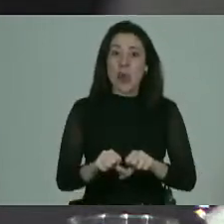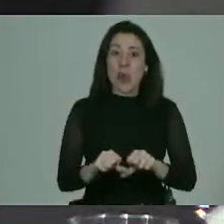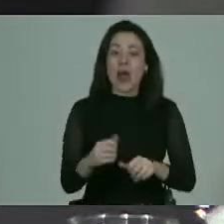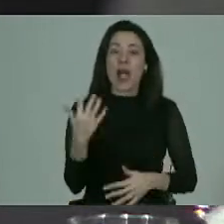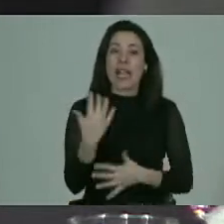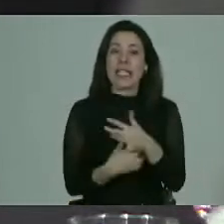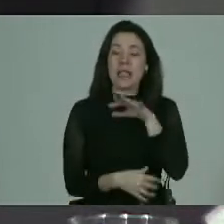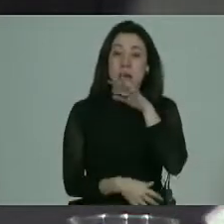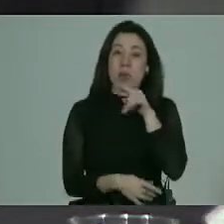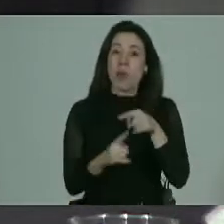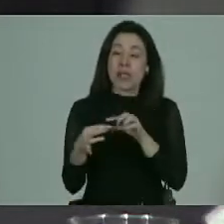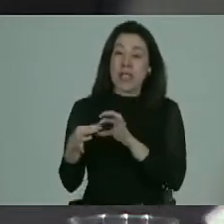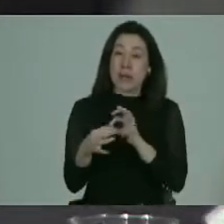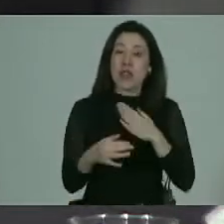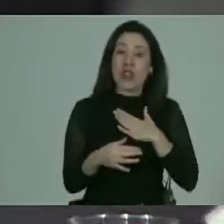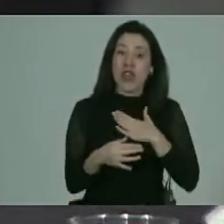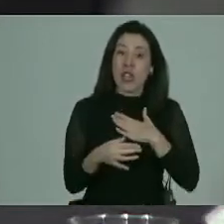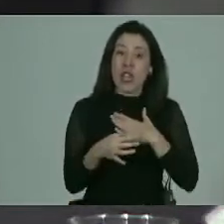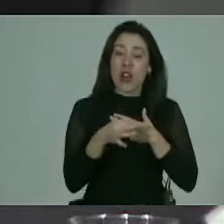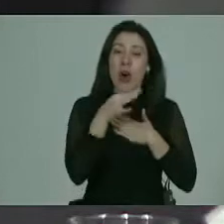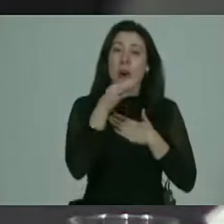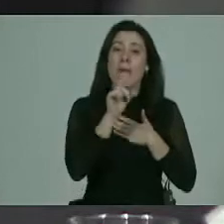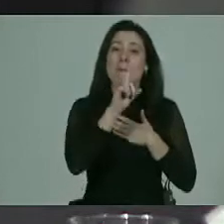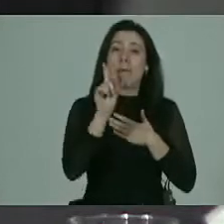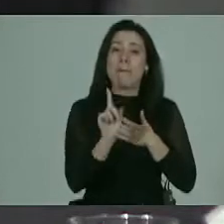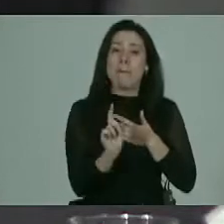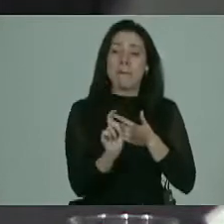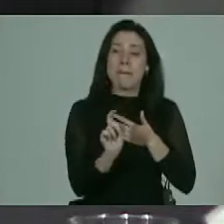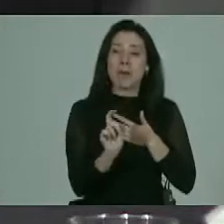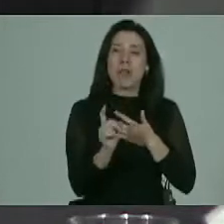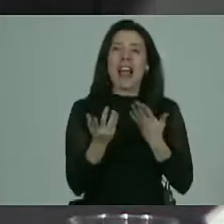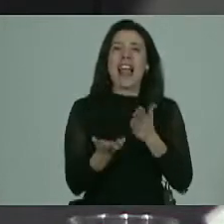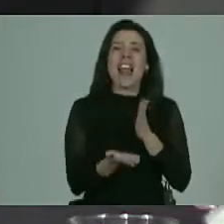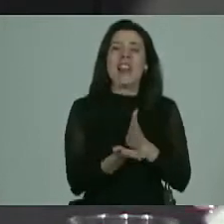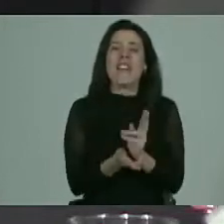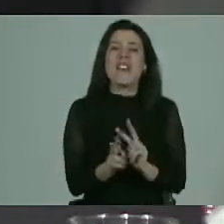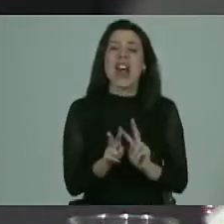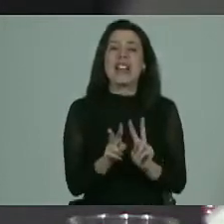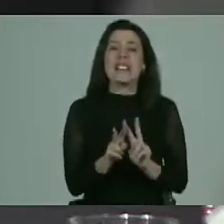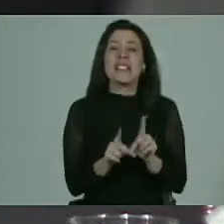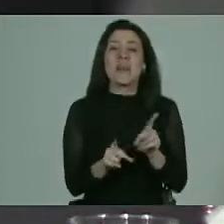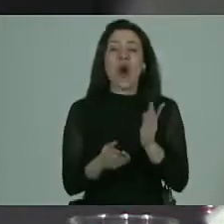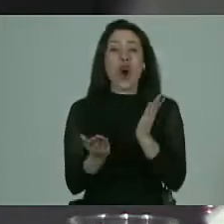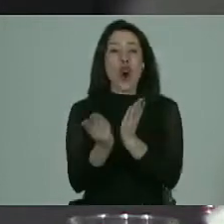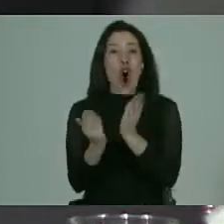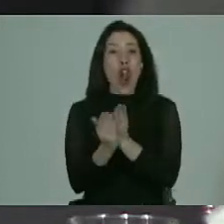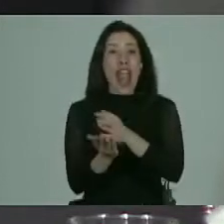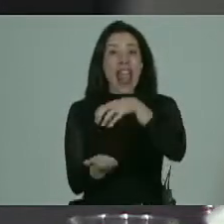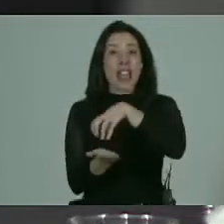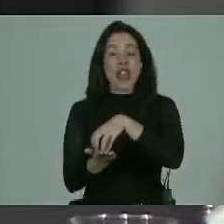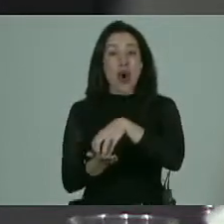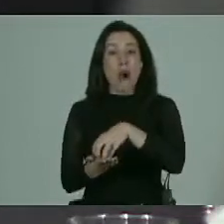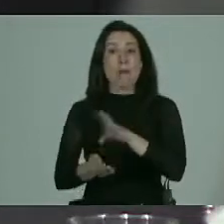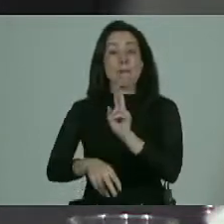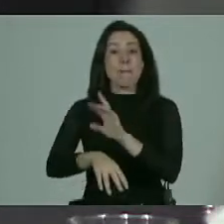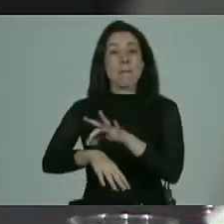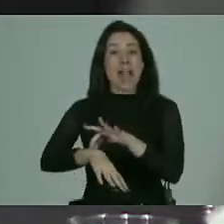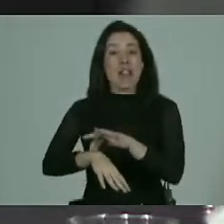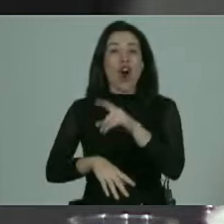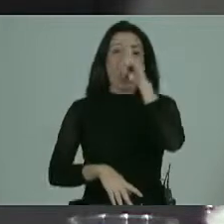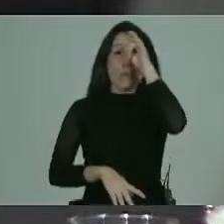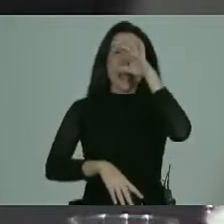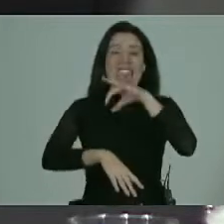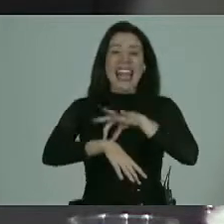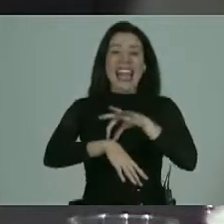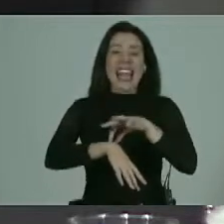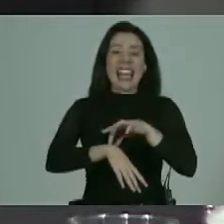es por esa razón que te quiero hacer la siguiente pregunta ¿qué se debe hacer por parte del colegio médico hospitales clínicas